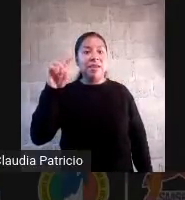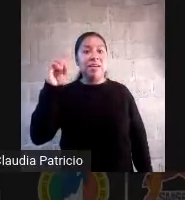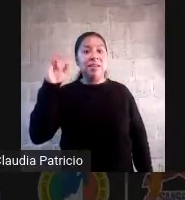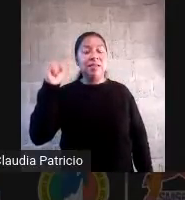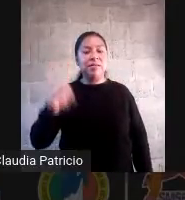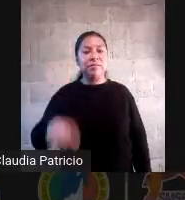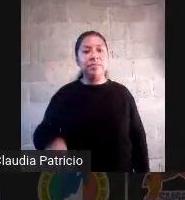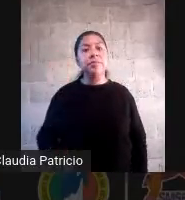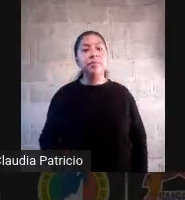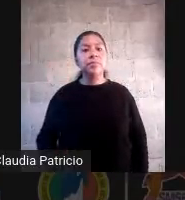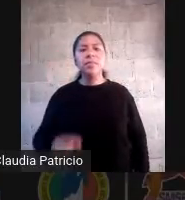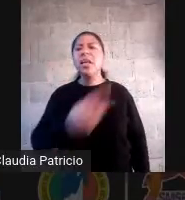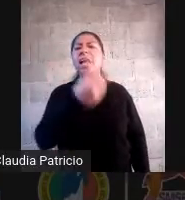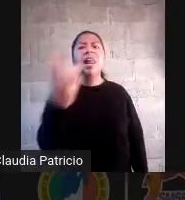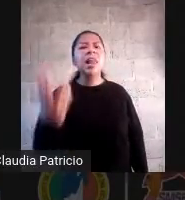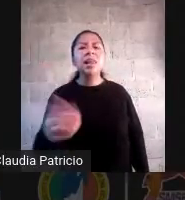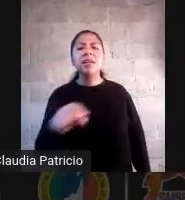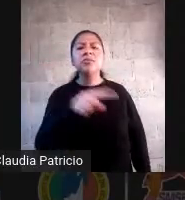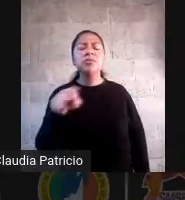bueno